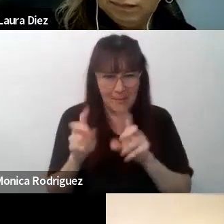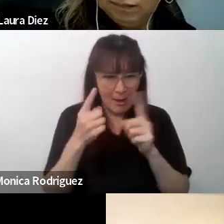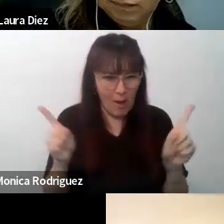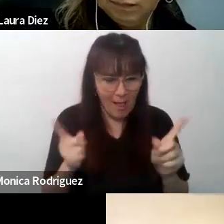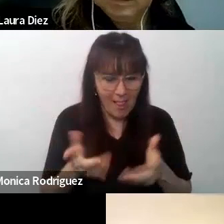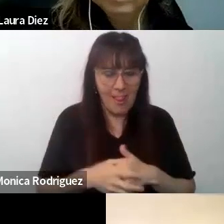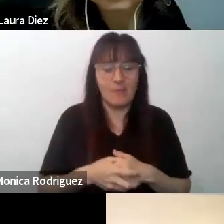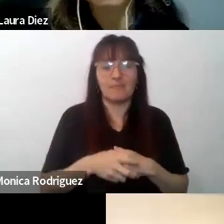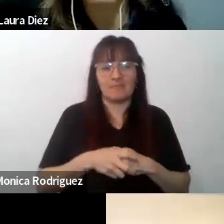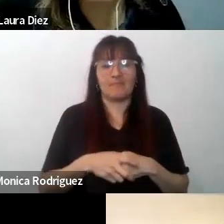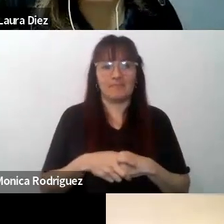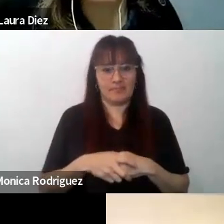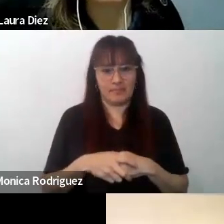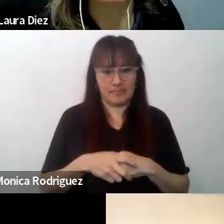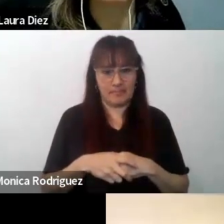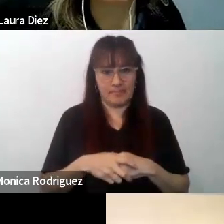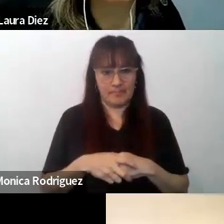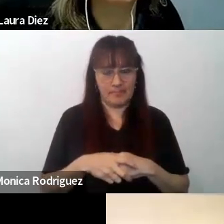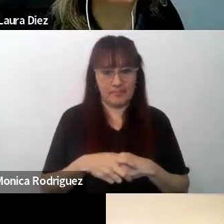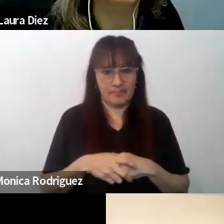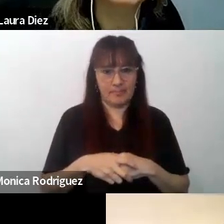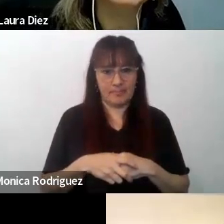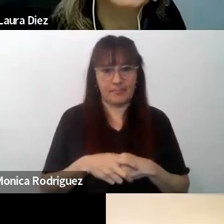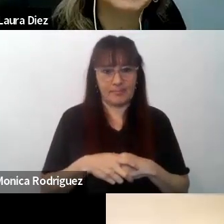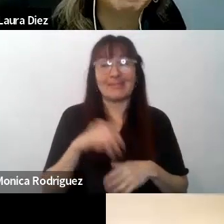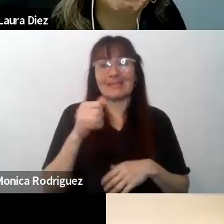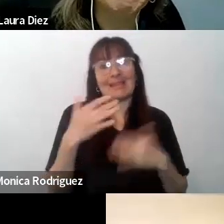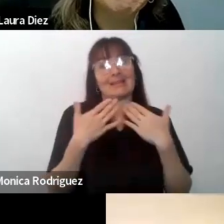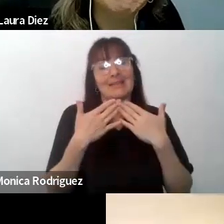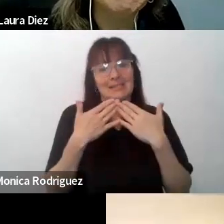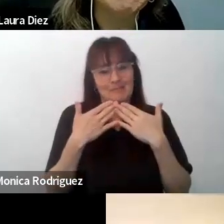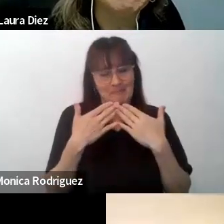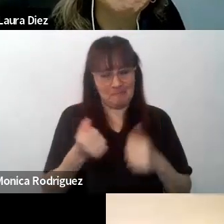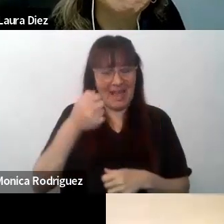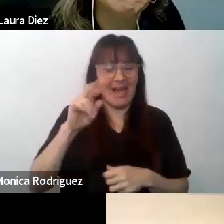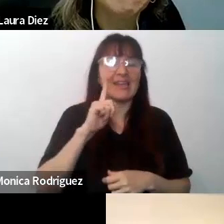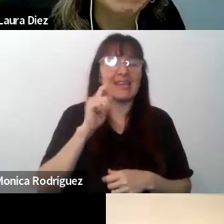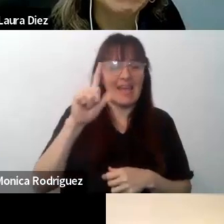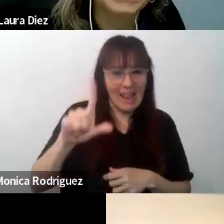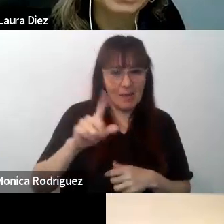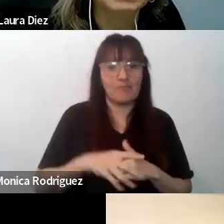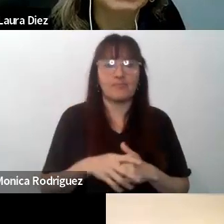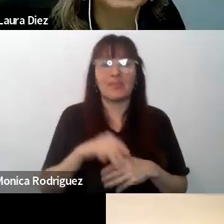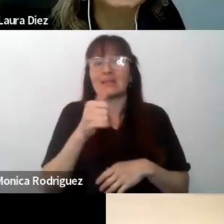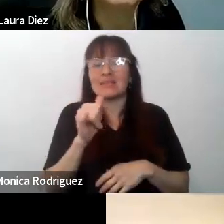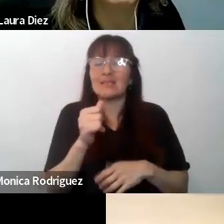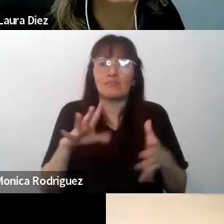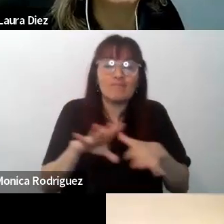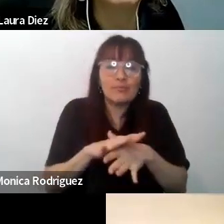en conjunto. Bueno, gracias Ari. Sí, yo les estaba